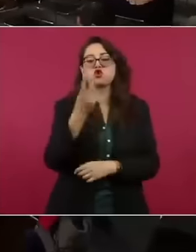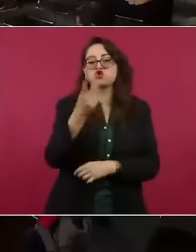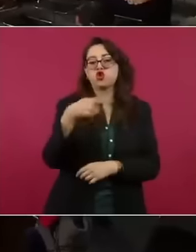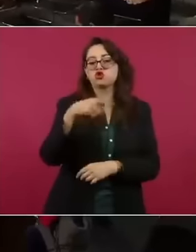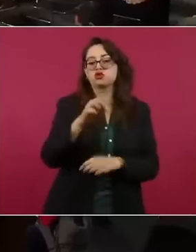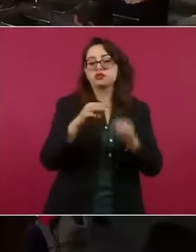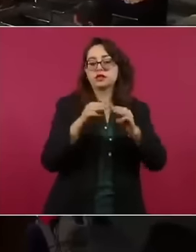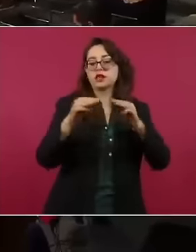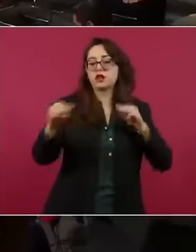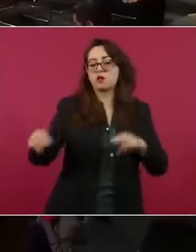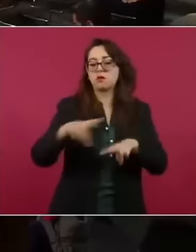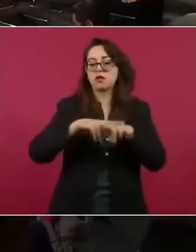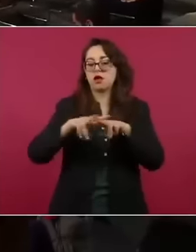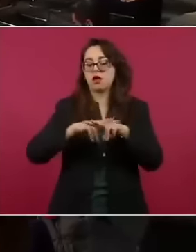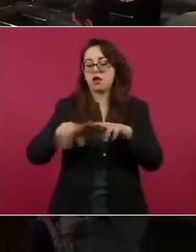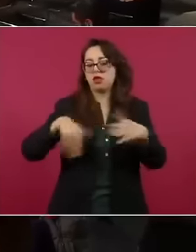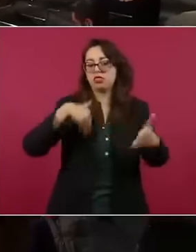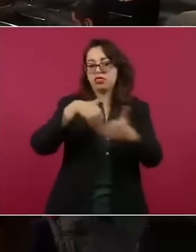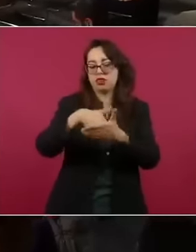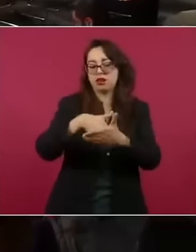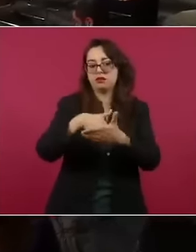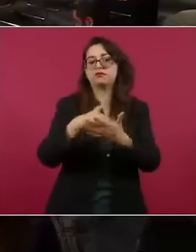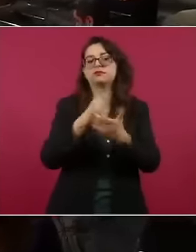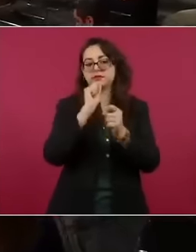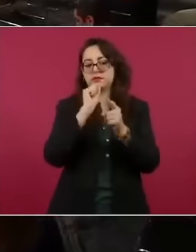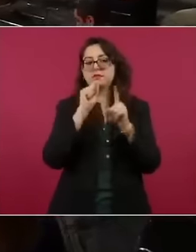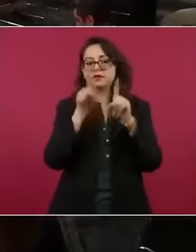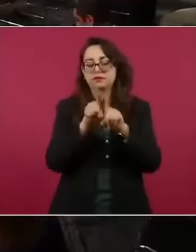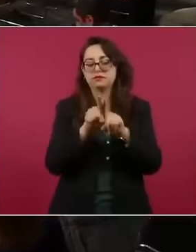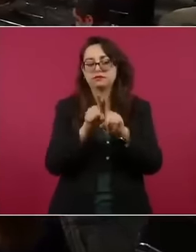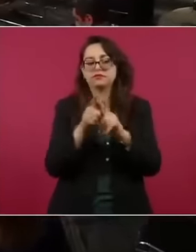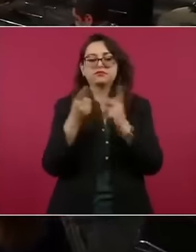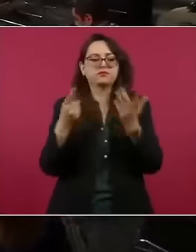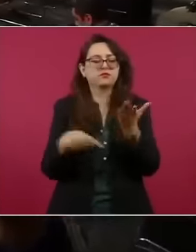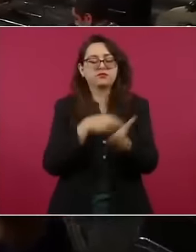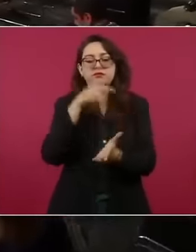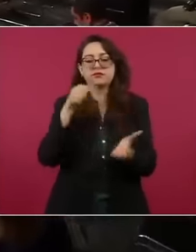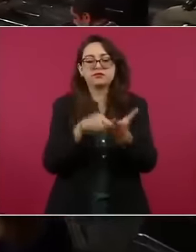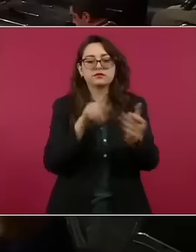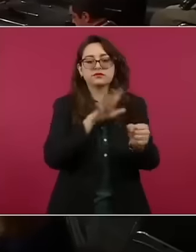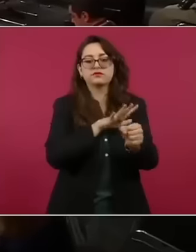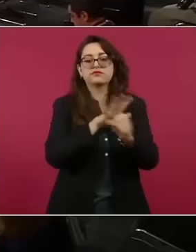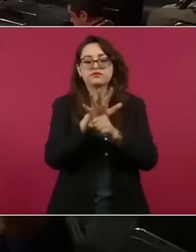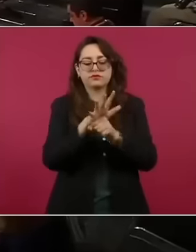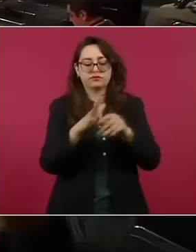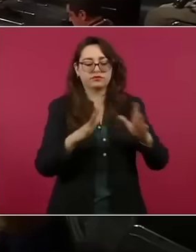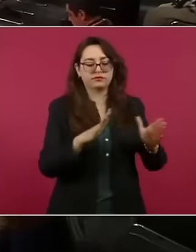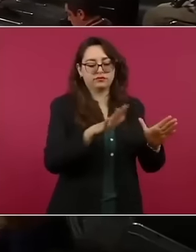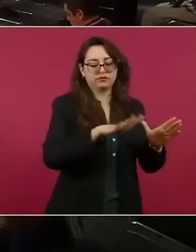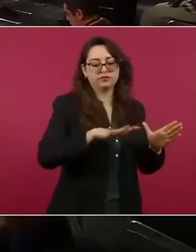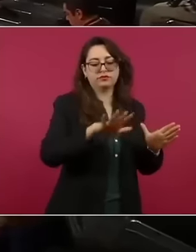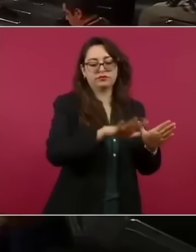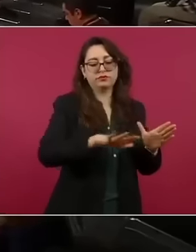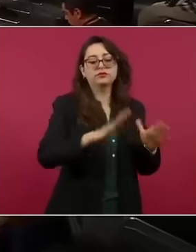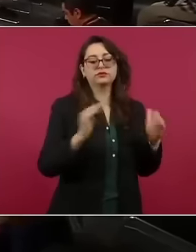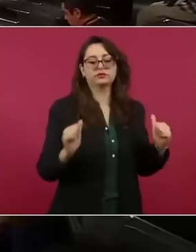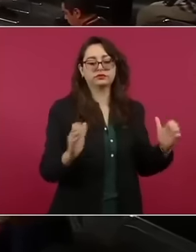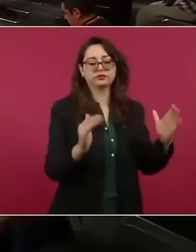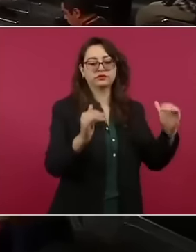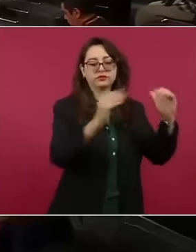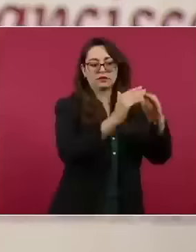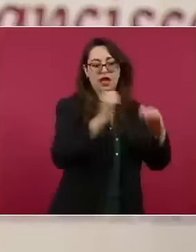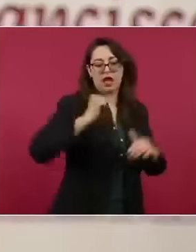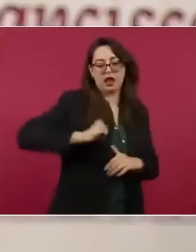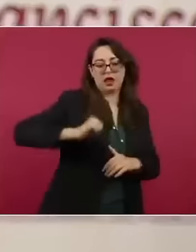la estación del Tren Maya del mismo nombre. Su ubicación obedece a la protección al medio ambiente y monumentos arqueológicos, ya que se